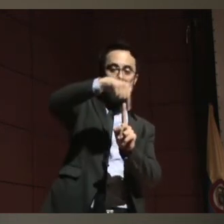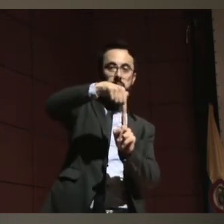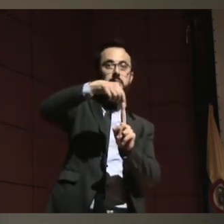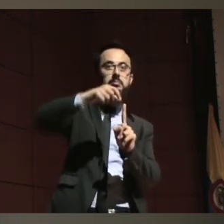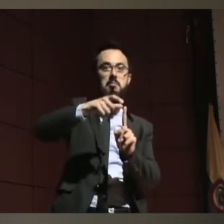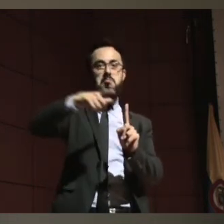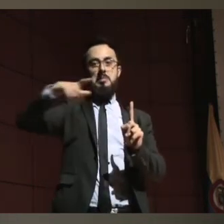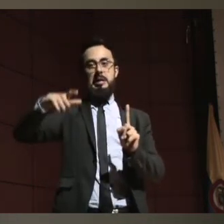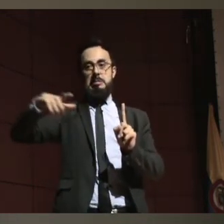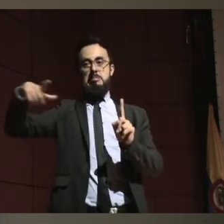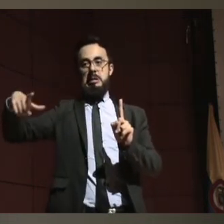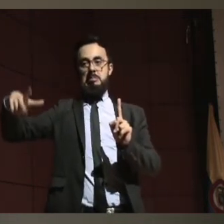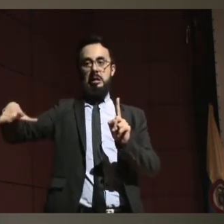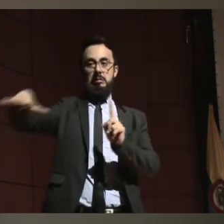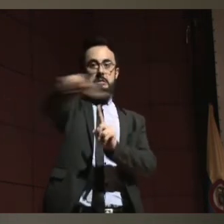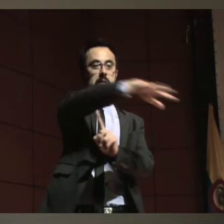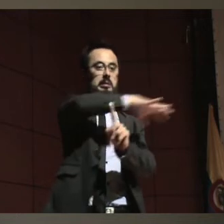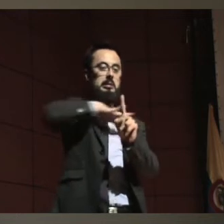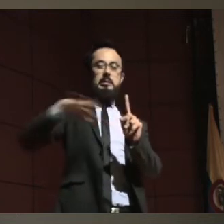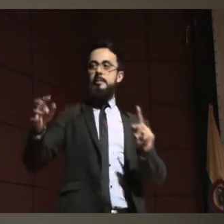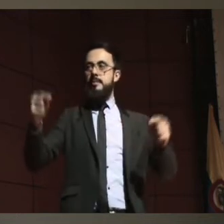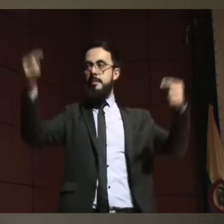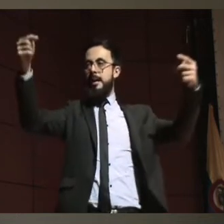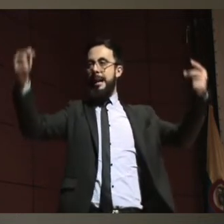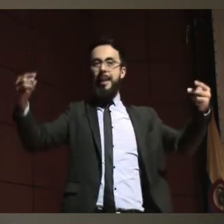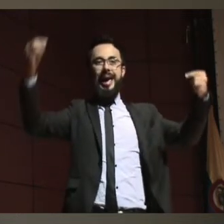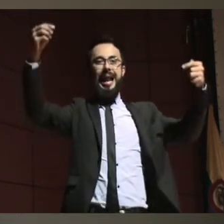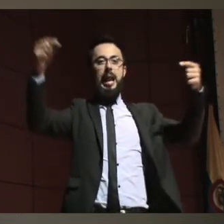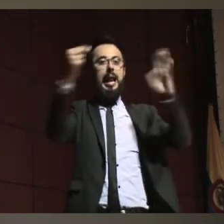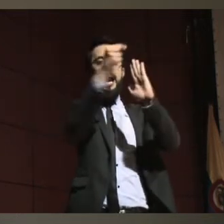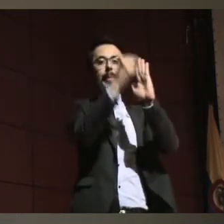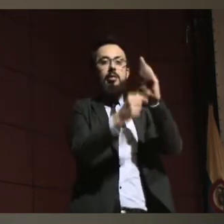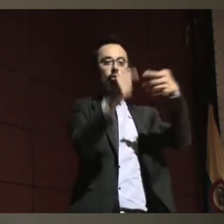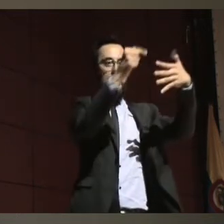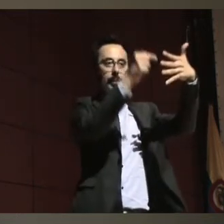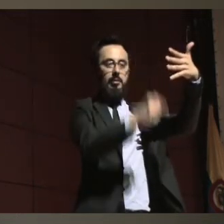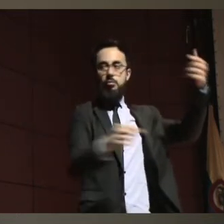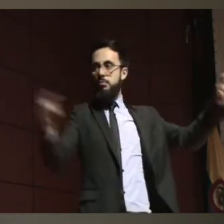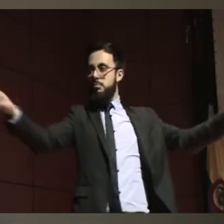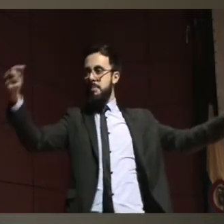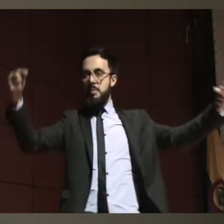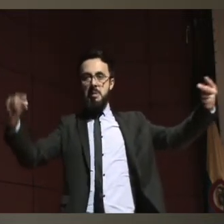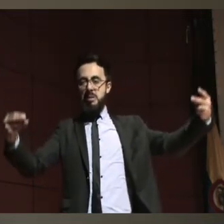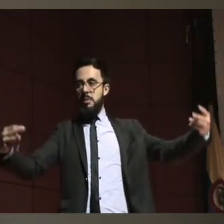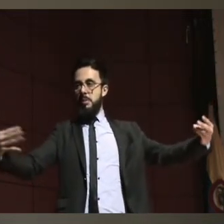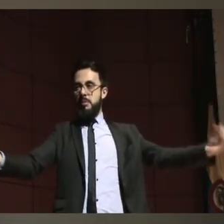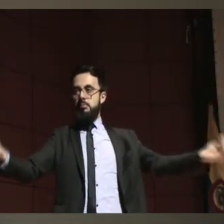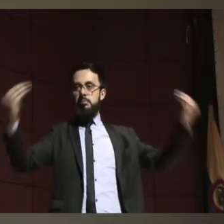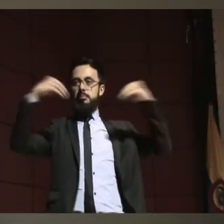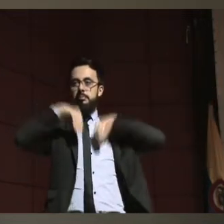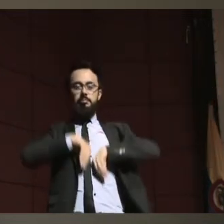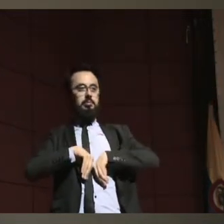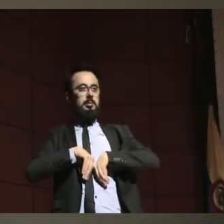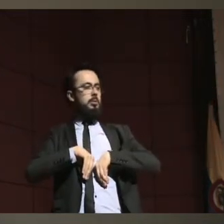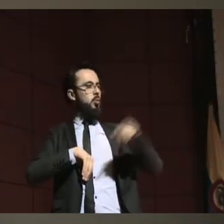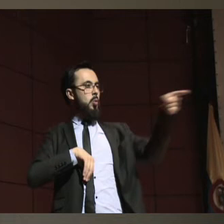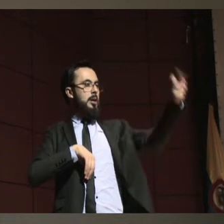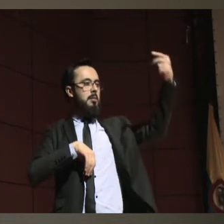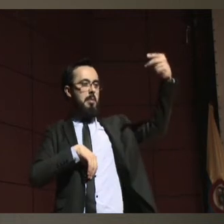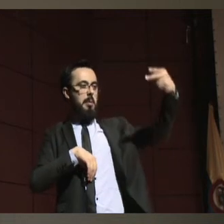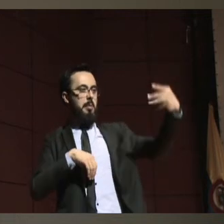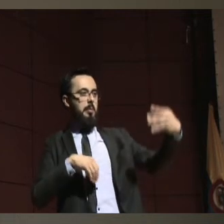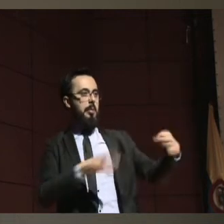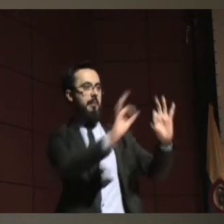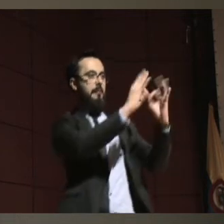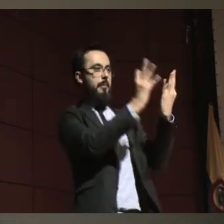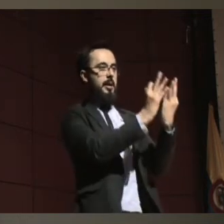elementos para que tomen las decisiones, en su familia, en su comunidad, en ese ser político